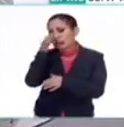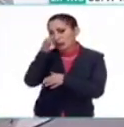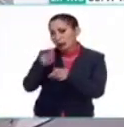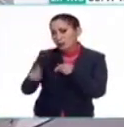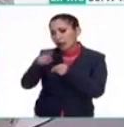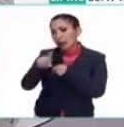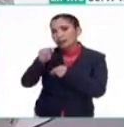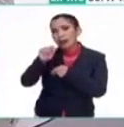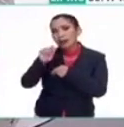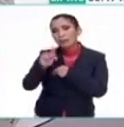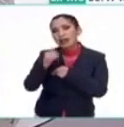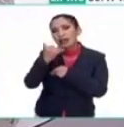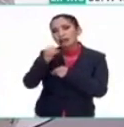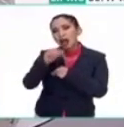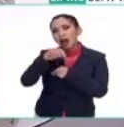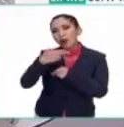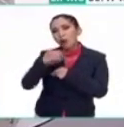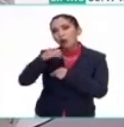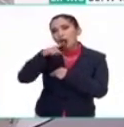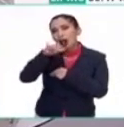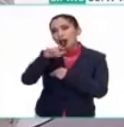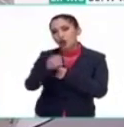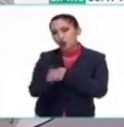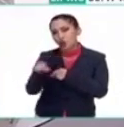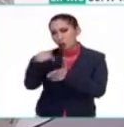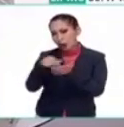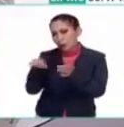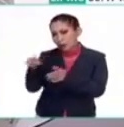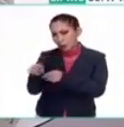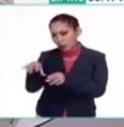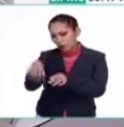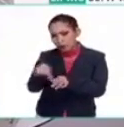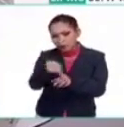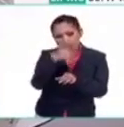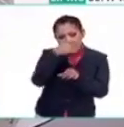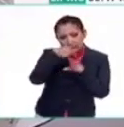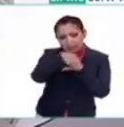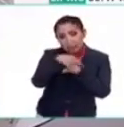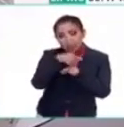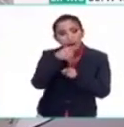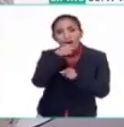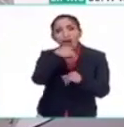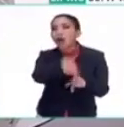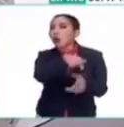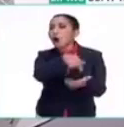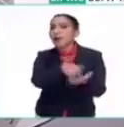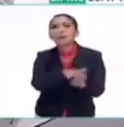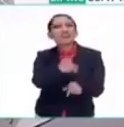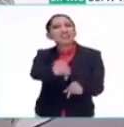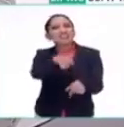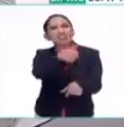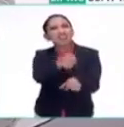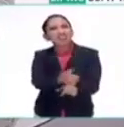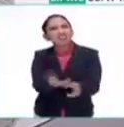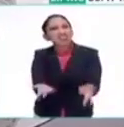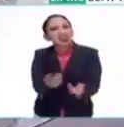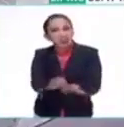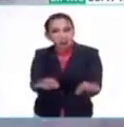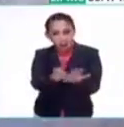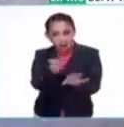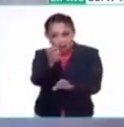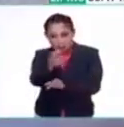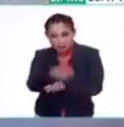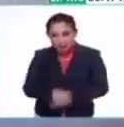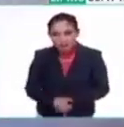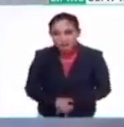se llama Tepeyahualco, pero no nada más es decir que está ahí, sino por qué está ahí. esto es muy importante.